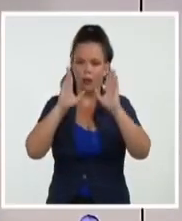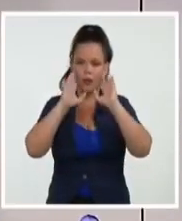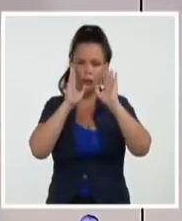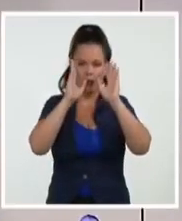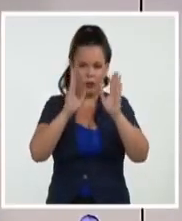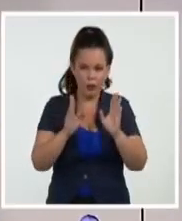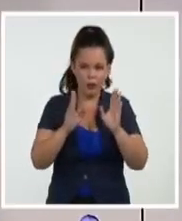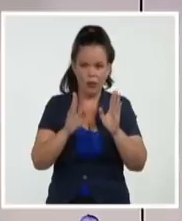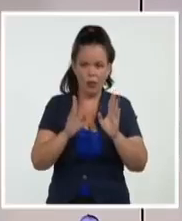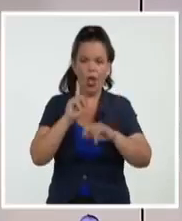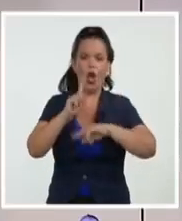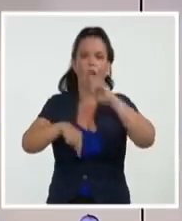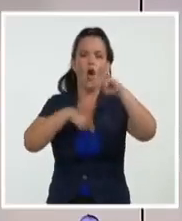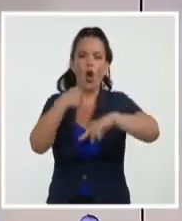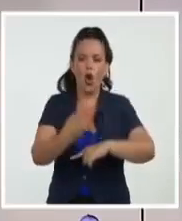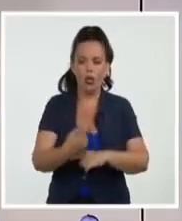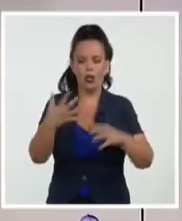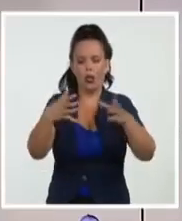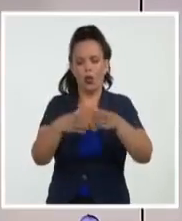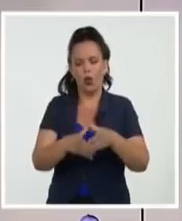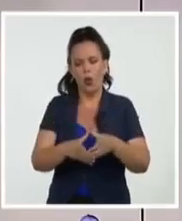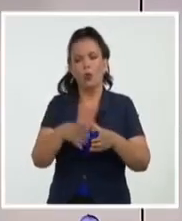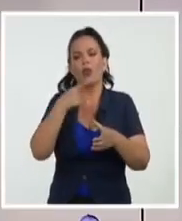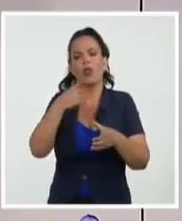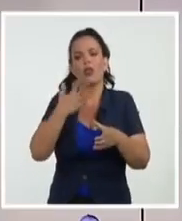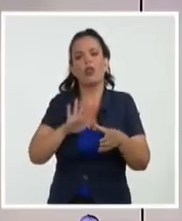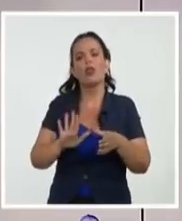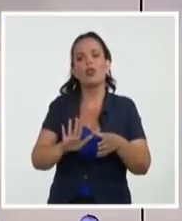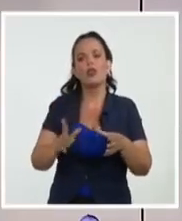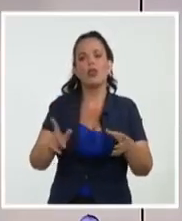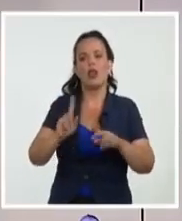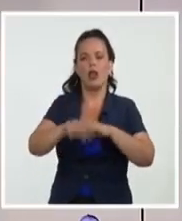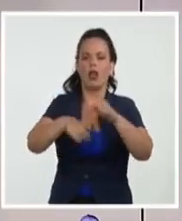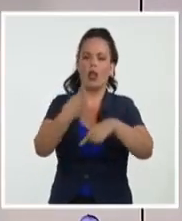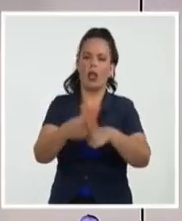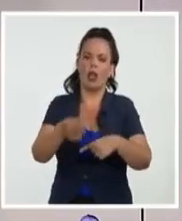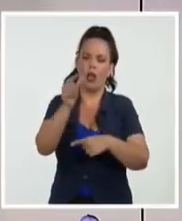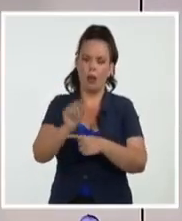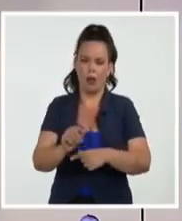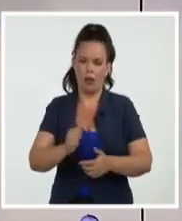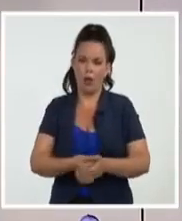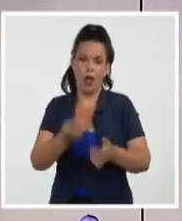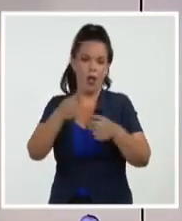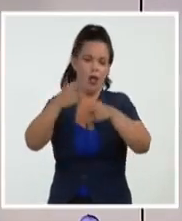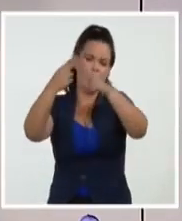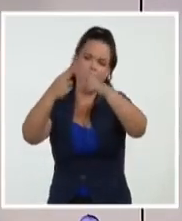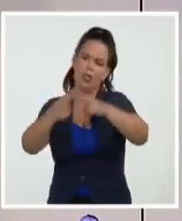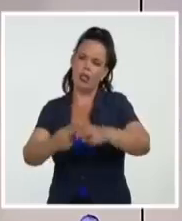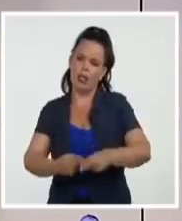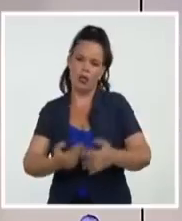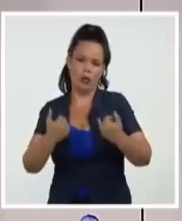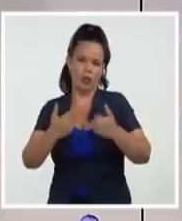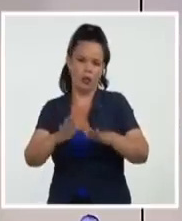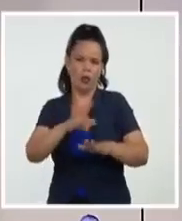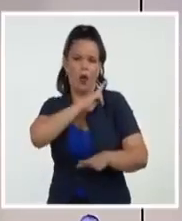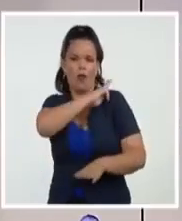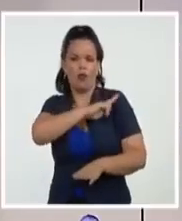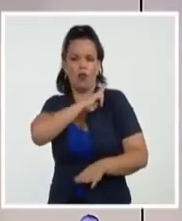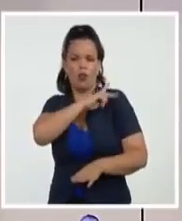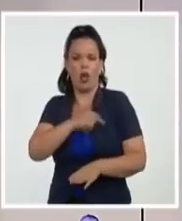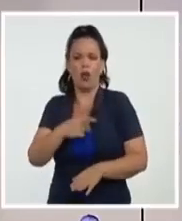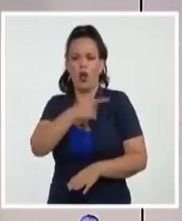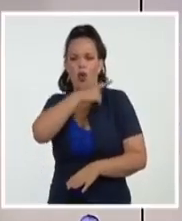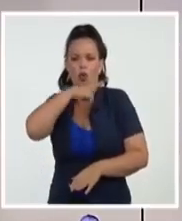considera sus enemigos, pues entre los sancionados está una larga lista de funcionarios rusos y